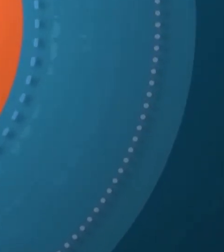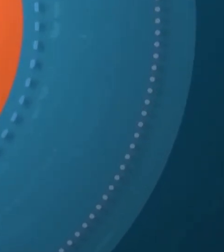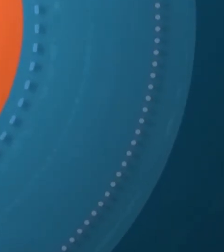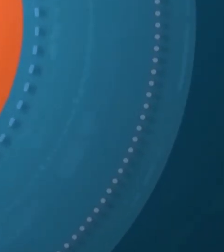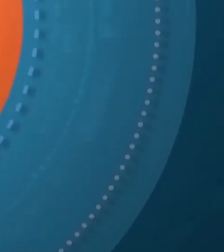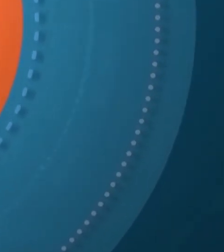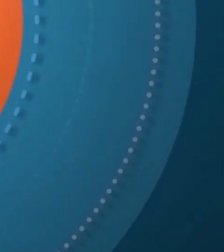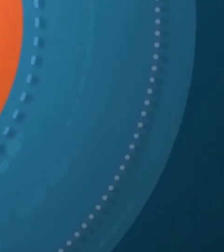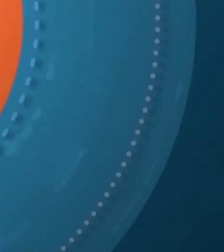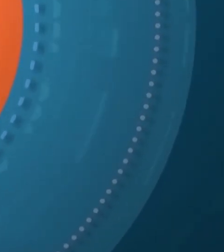¡Gracias! Gracias.